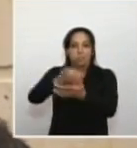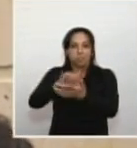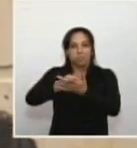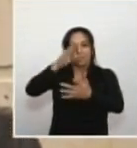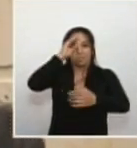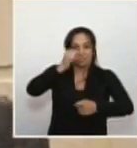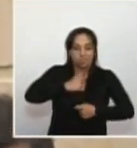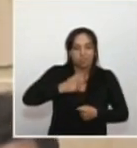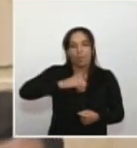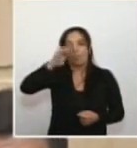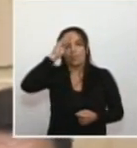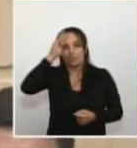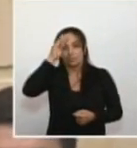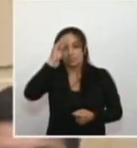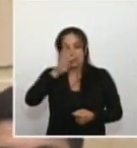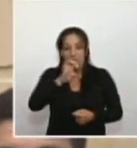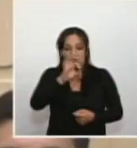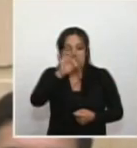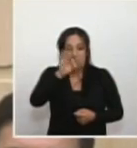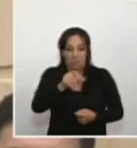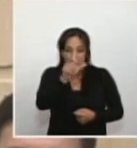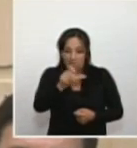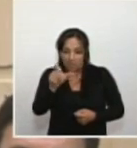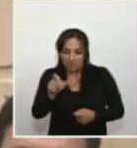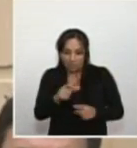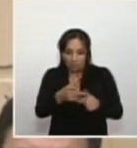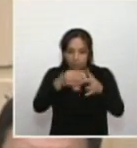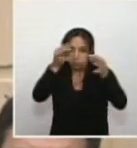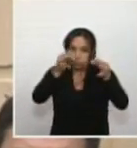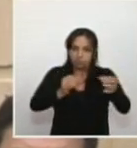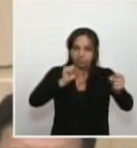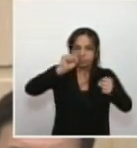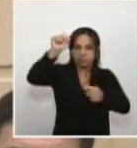fuerza pública son verdaderamente héroes de la patria